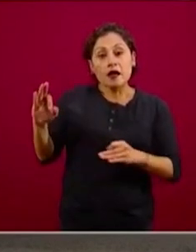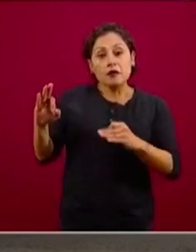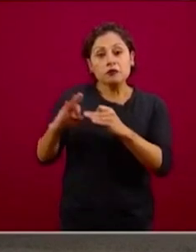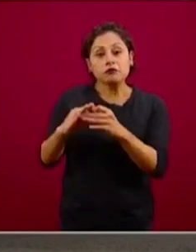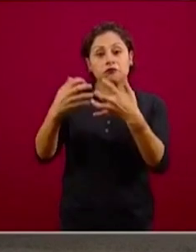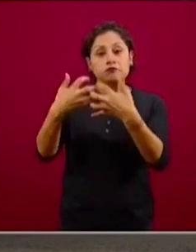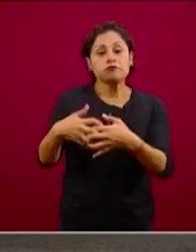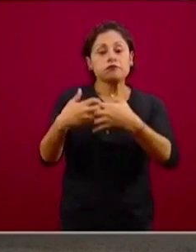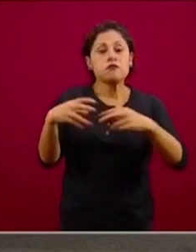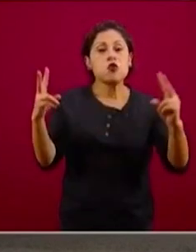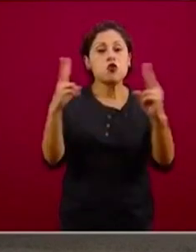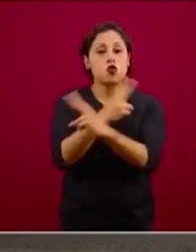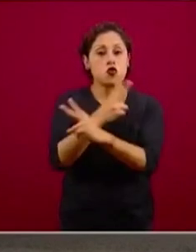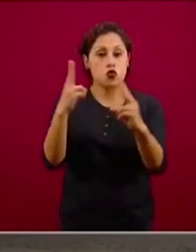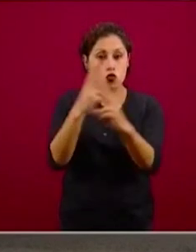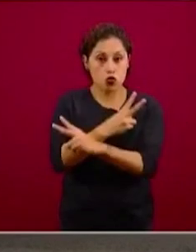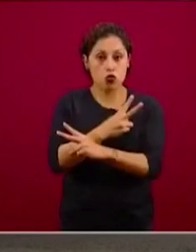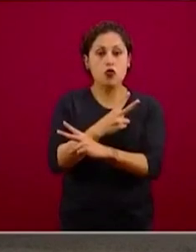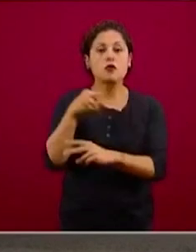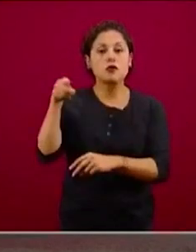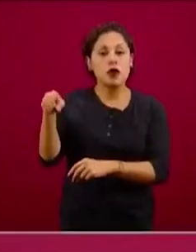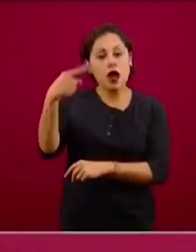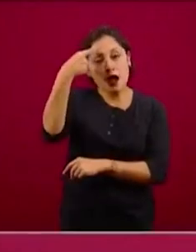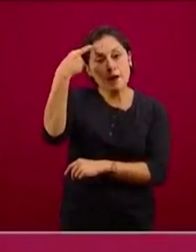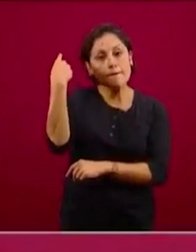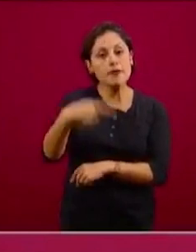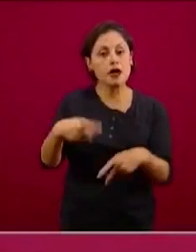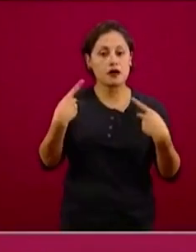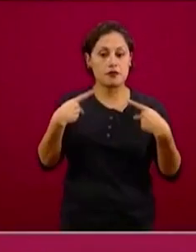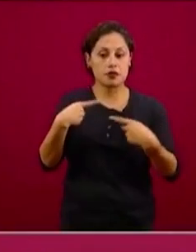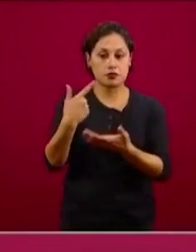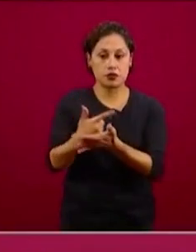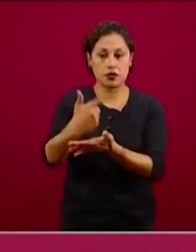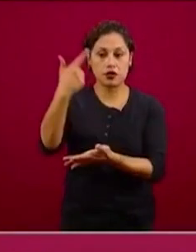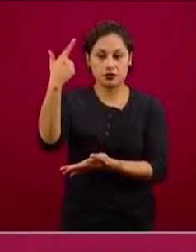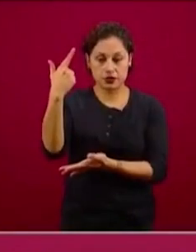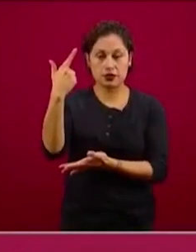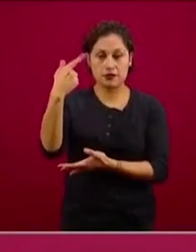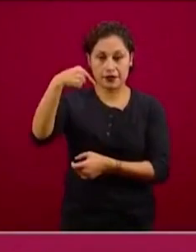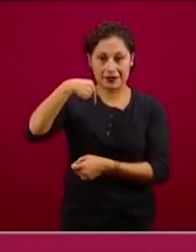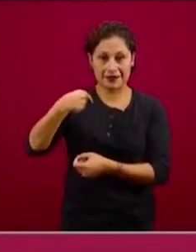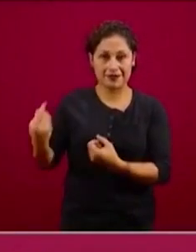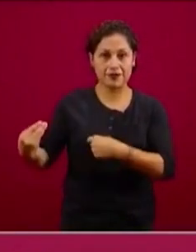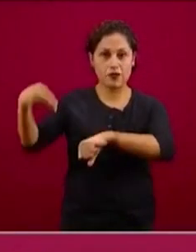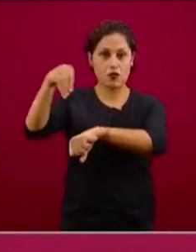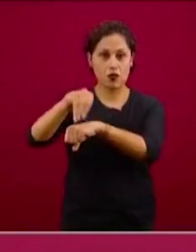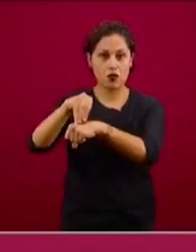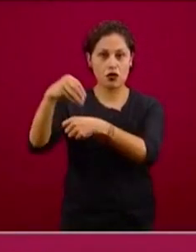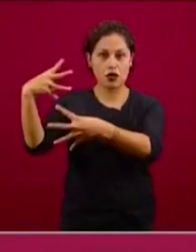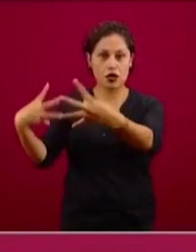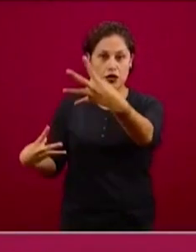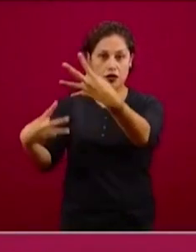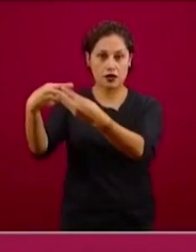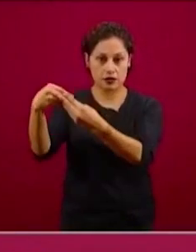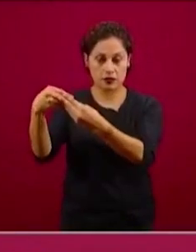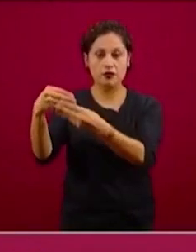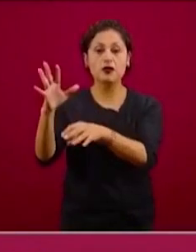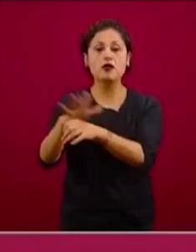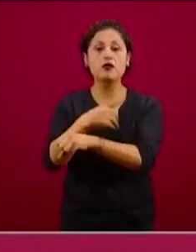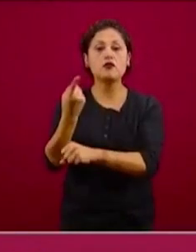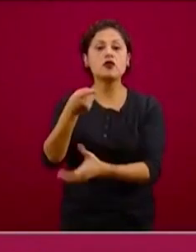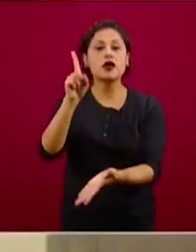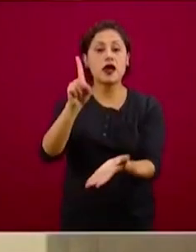camas para atender a personas críticamente enfermas. Aquí las agrupamos porque algunas están formalmente en espacios de terapia